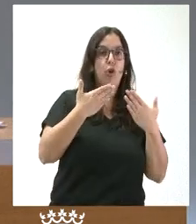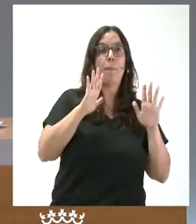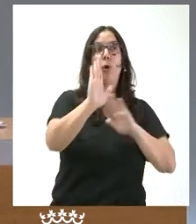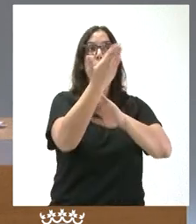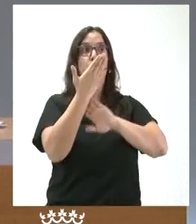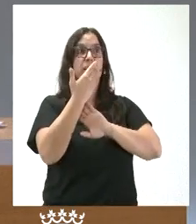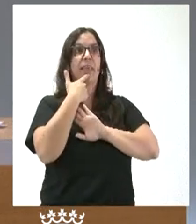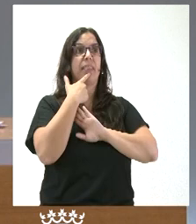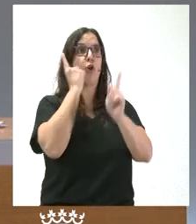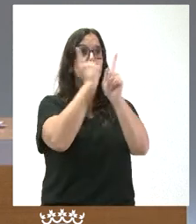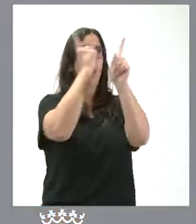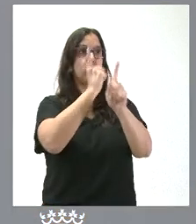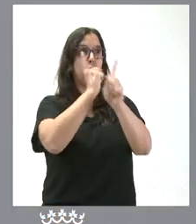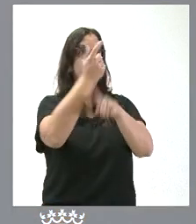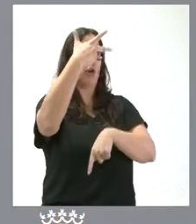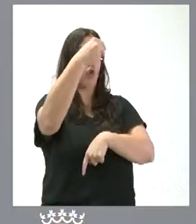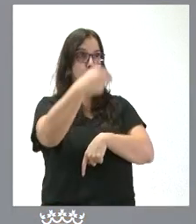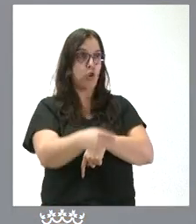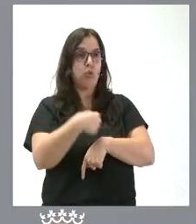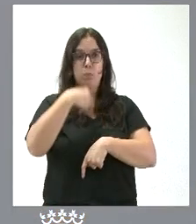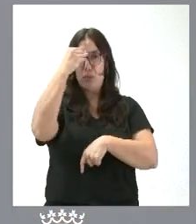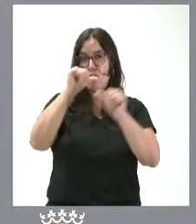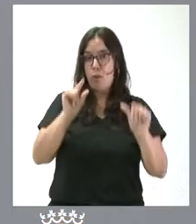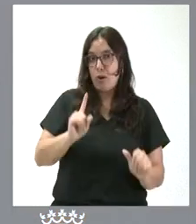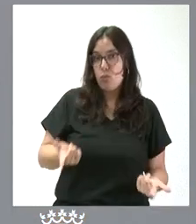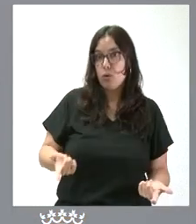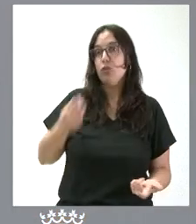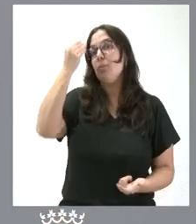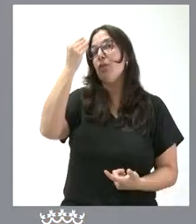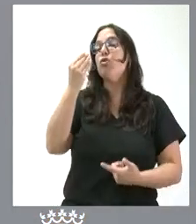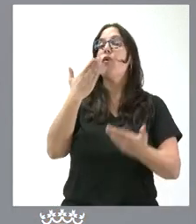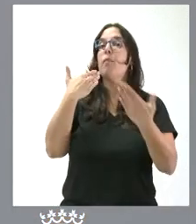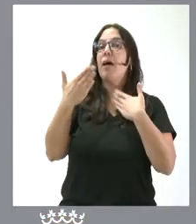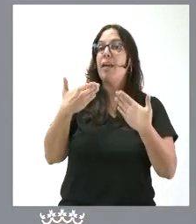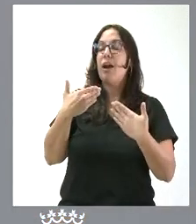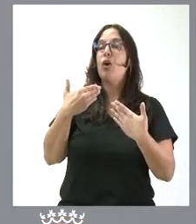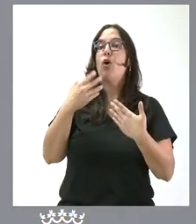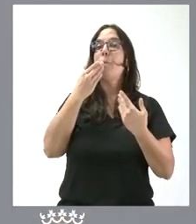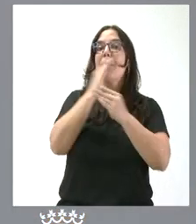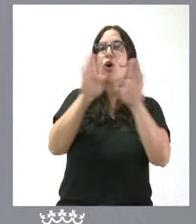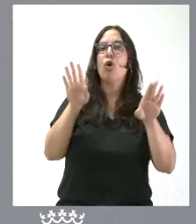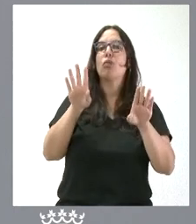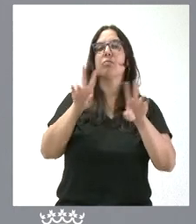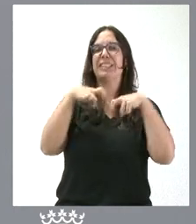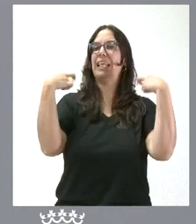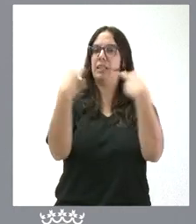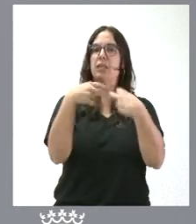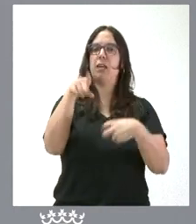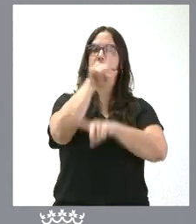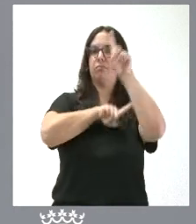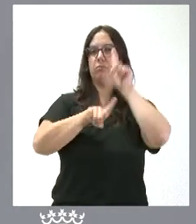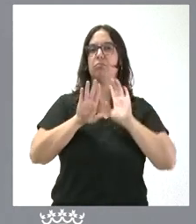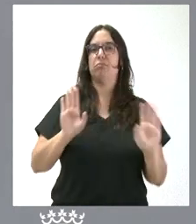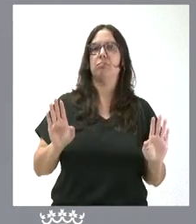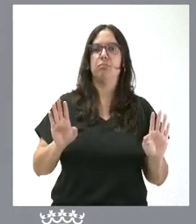está pidiendo? Pues yo creo que la mejor fórmula para buscar un diálogo es sentarse para dialogar. La pregunta